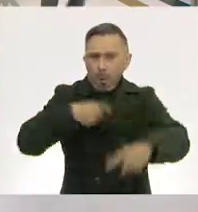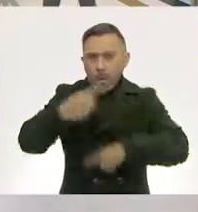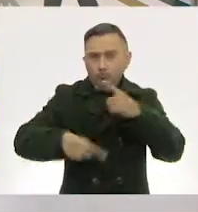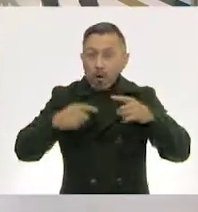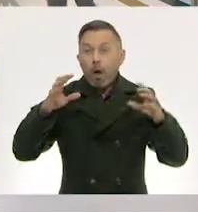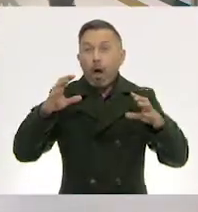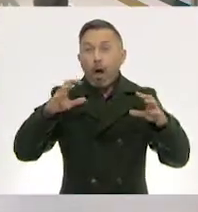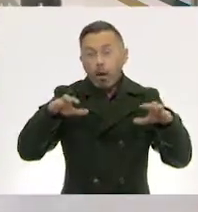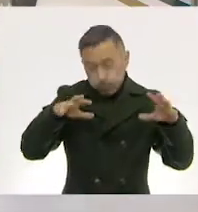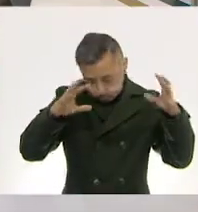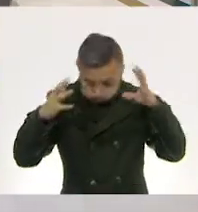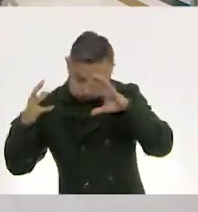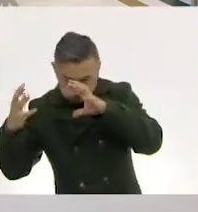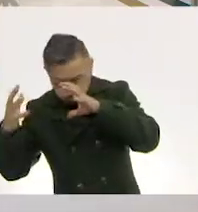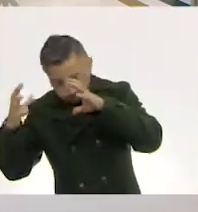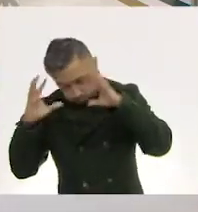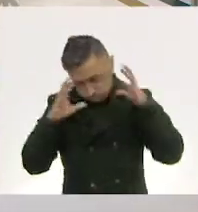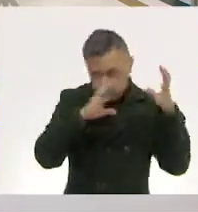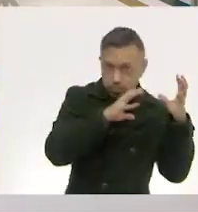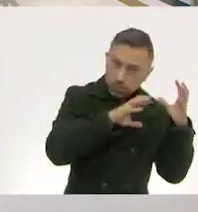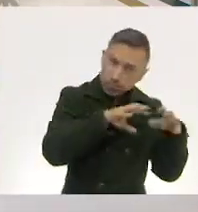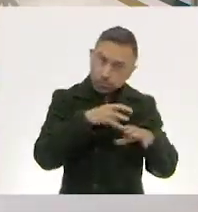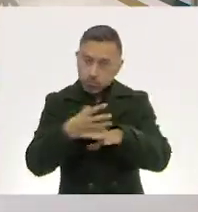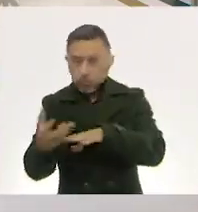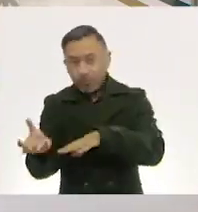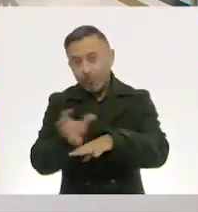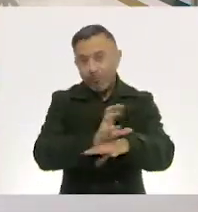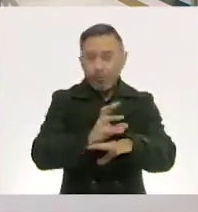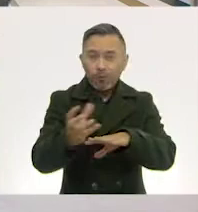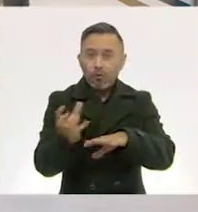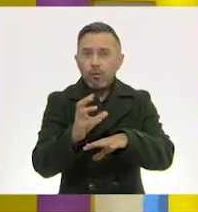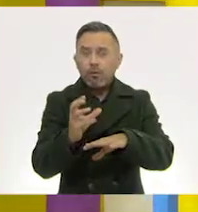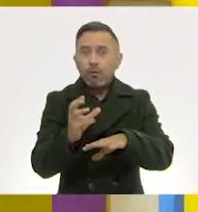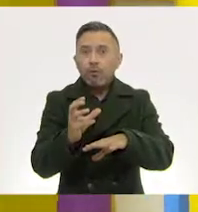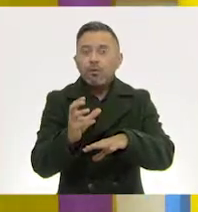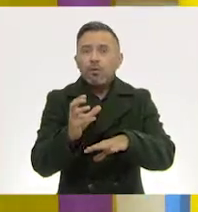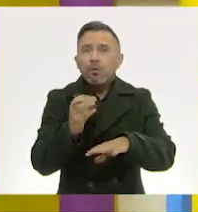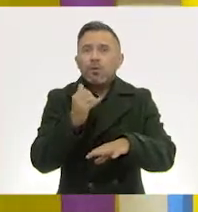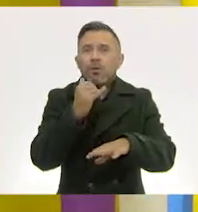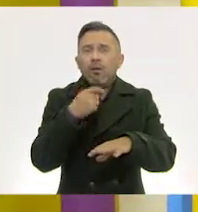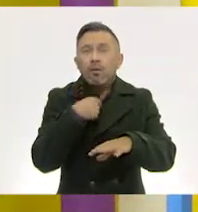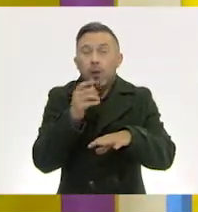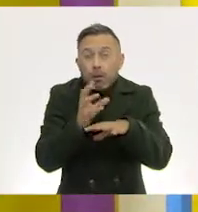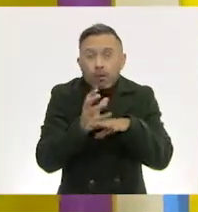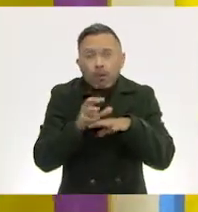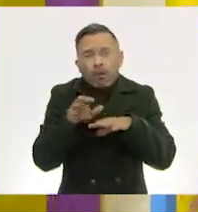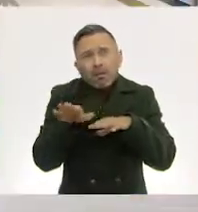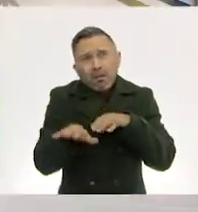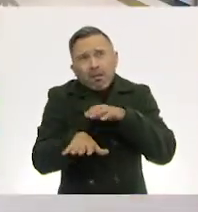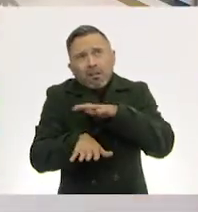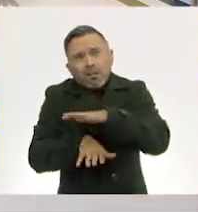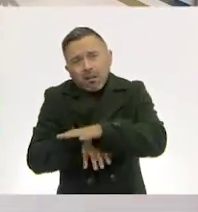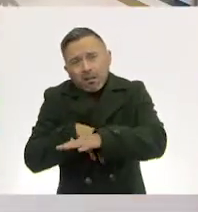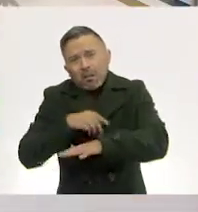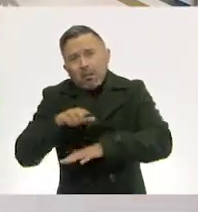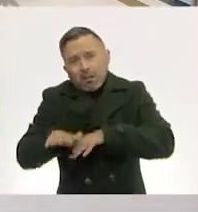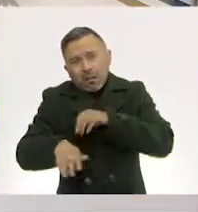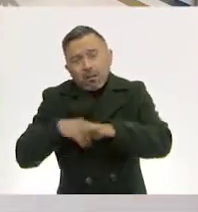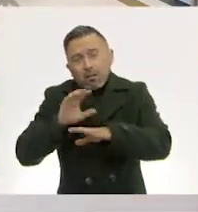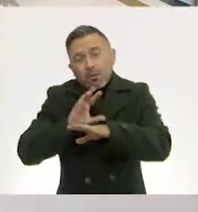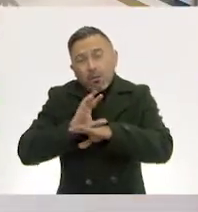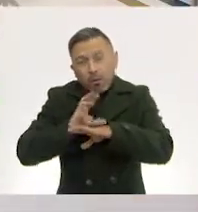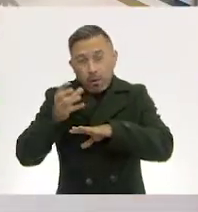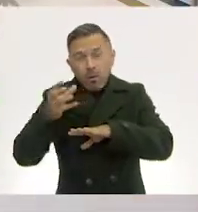En un último esfuerzo, la hoja de papel se hizo a un lado, sintió un fuerte